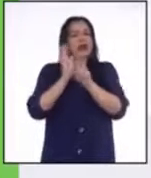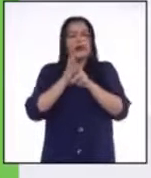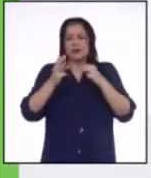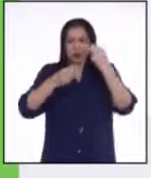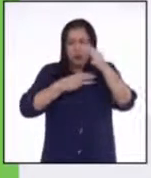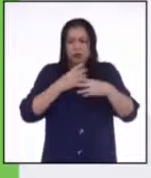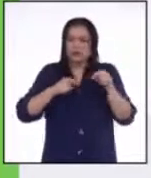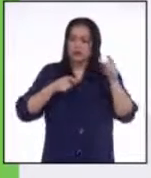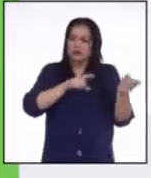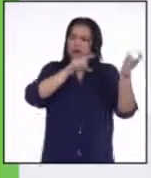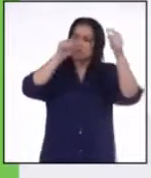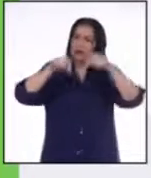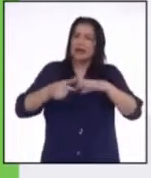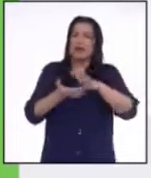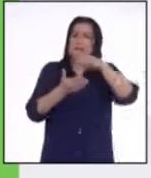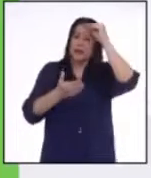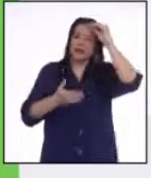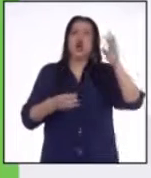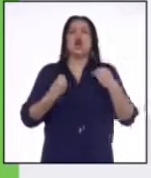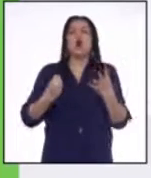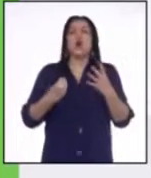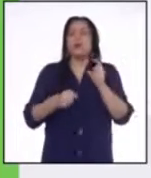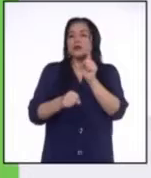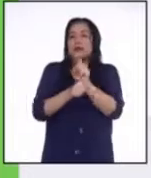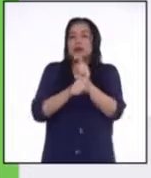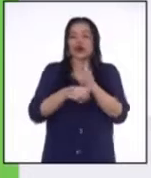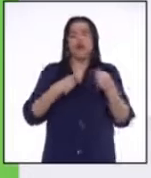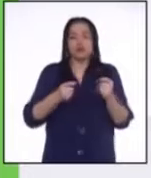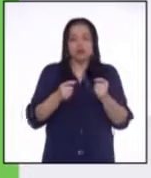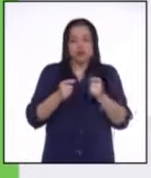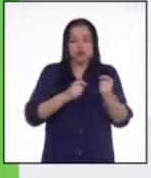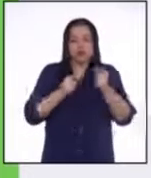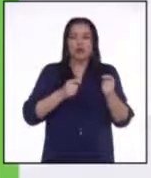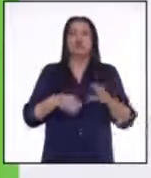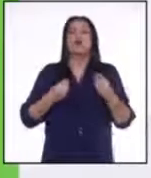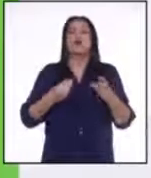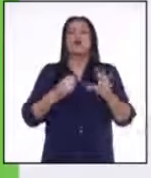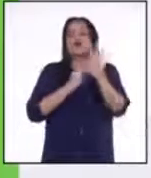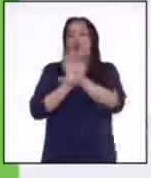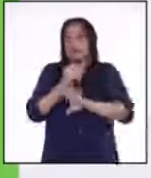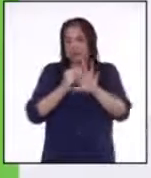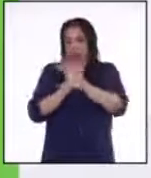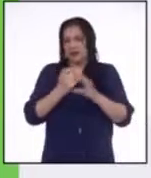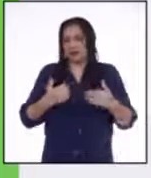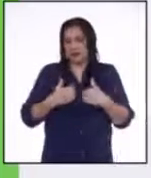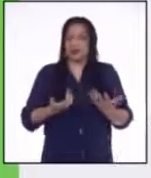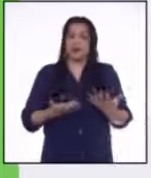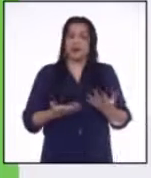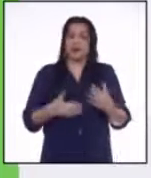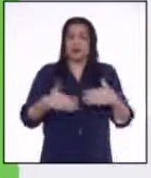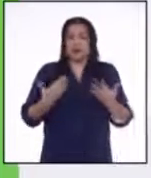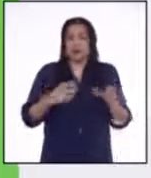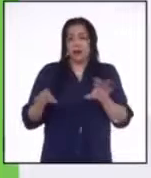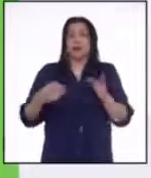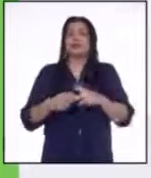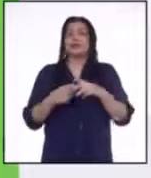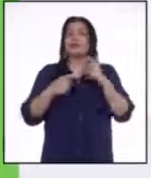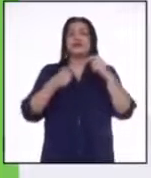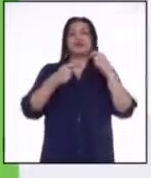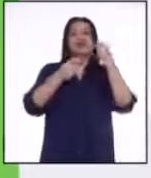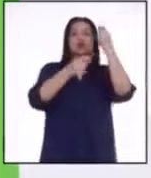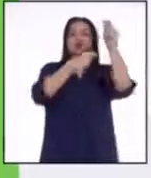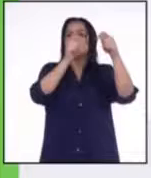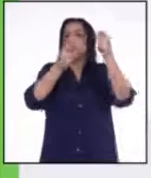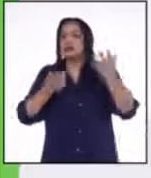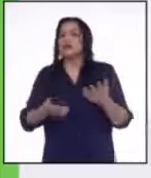aprender la conservación de los manatíes y nuestro proceso de educación ambiental. Pero, como lo ven, hacemos turismo, hacemos conservación,